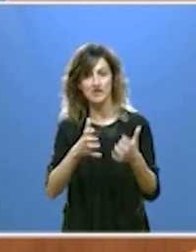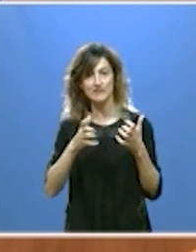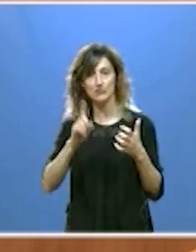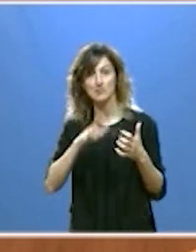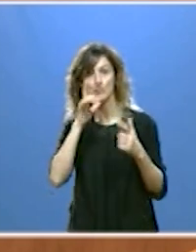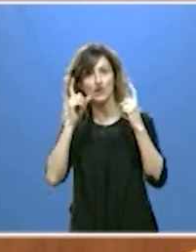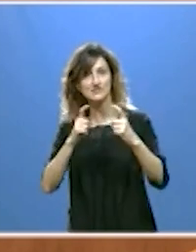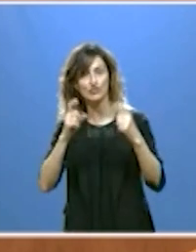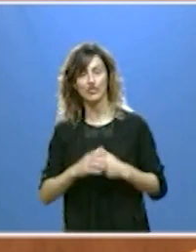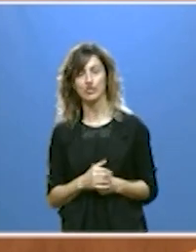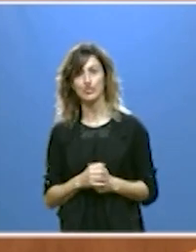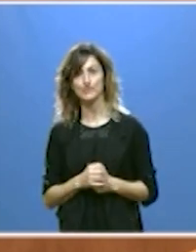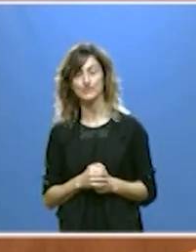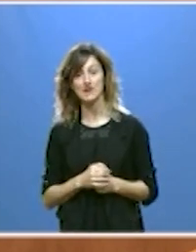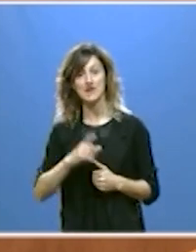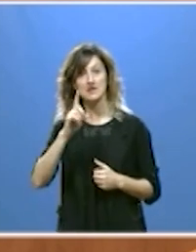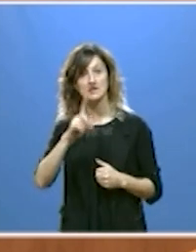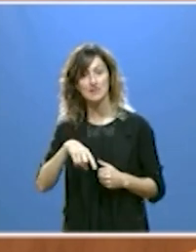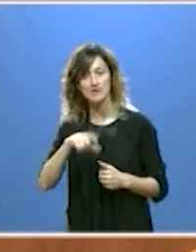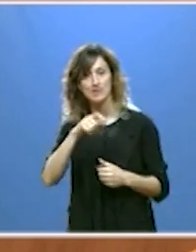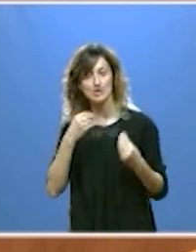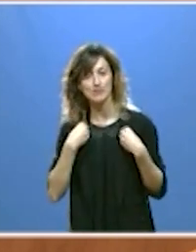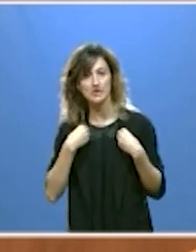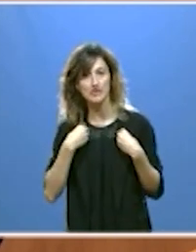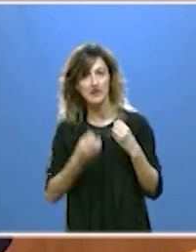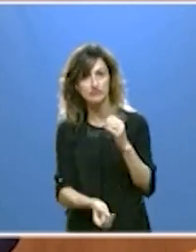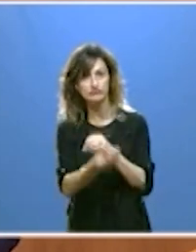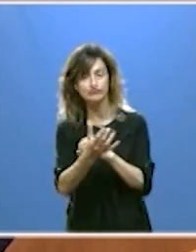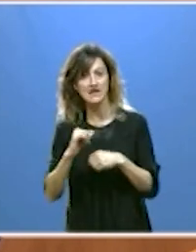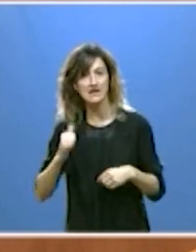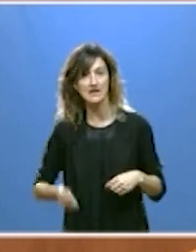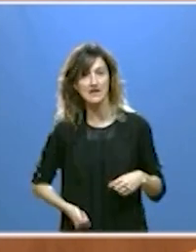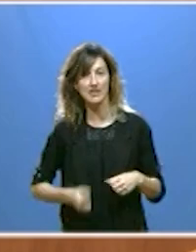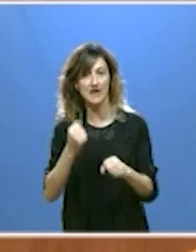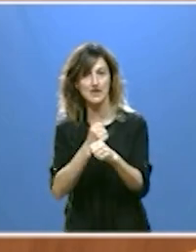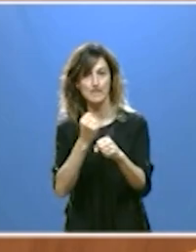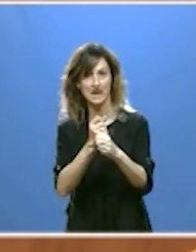esfuerzo y también toda la población con la creación de riqueza y de empleo